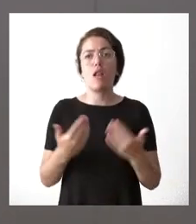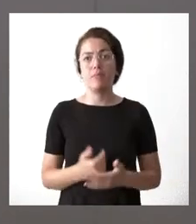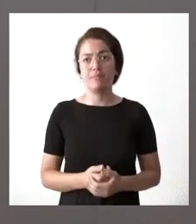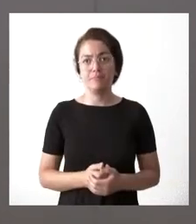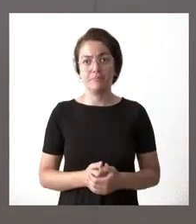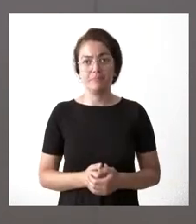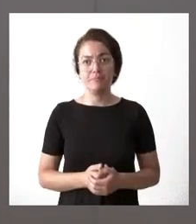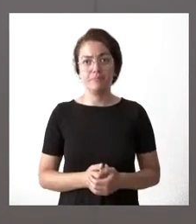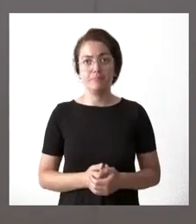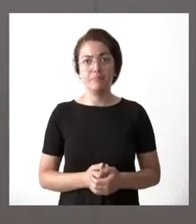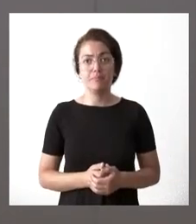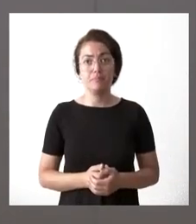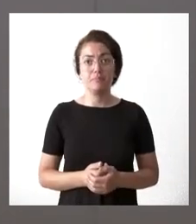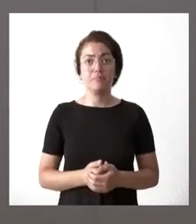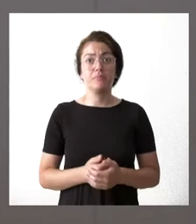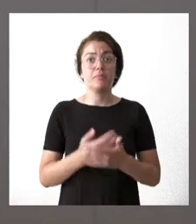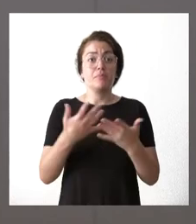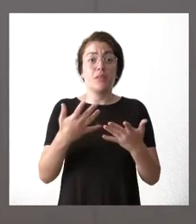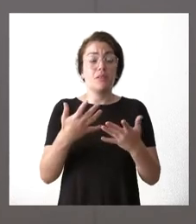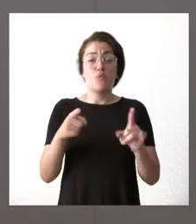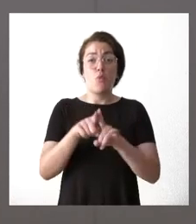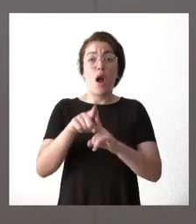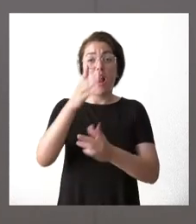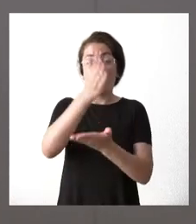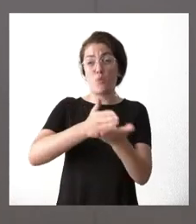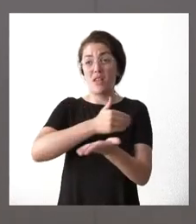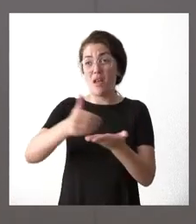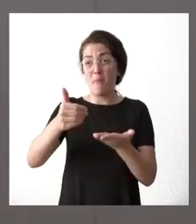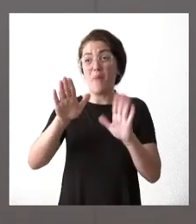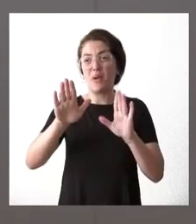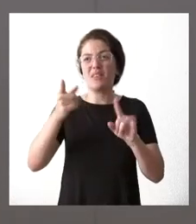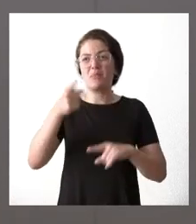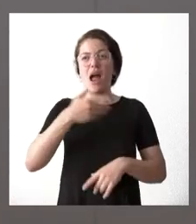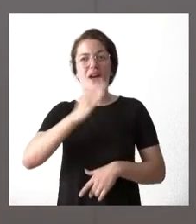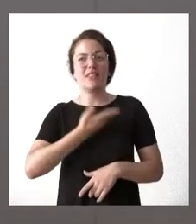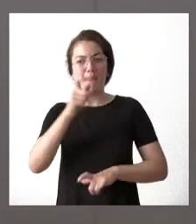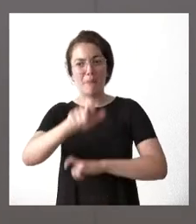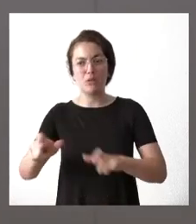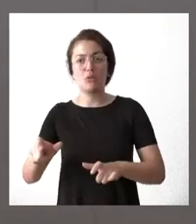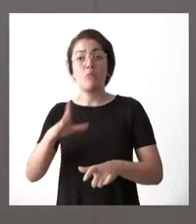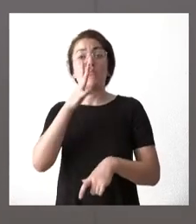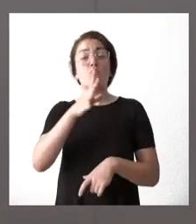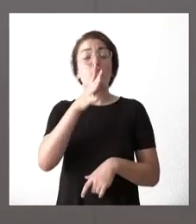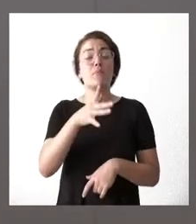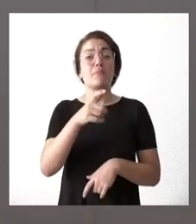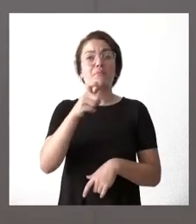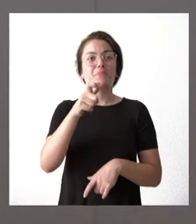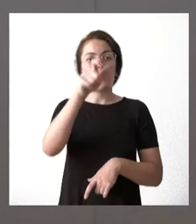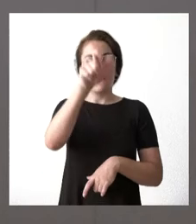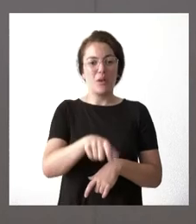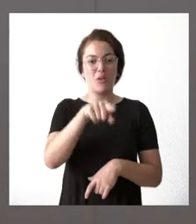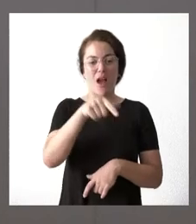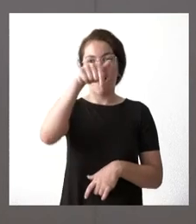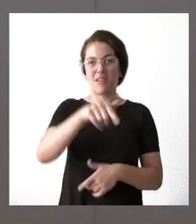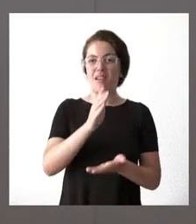ocurriría por territorios pero ocurriría por personas. lógicamente el impacto para una persona en Castilla y León o fuera de